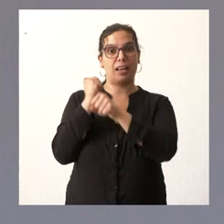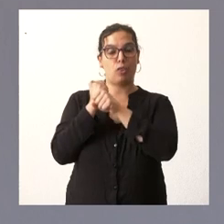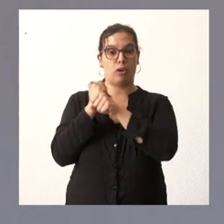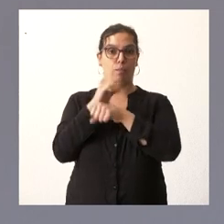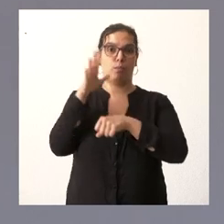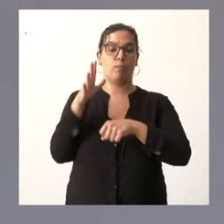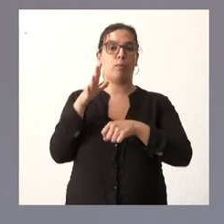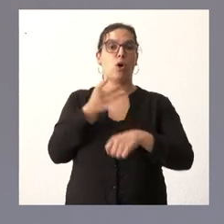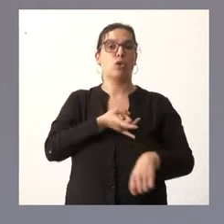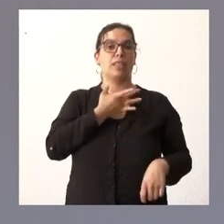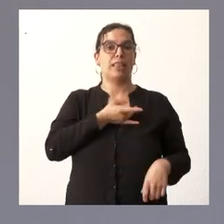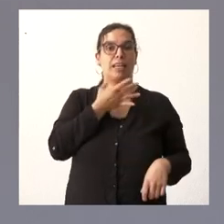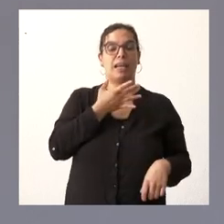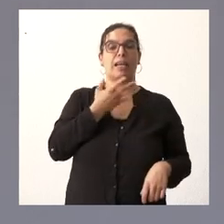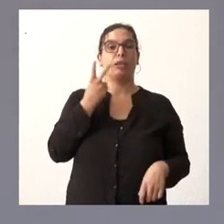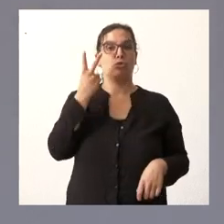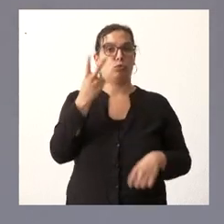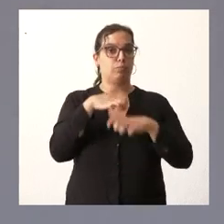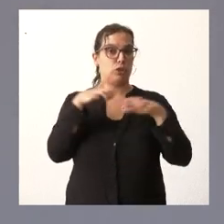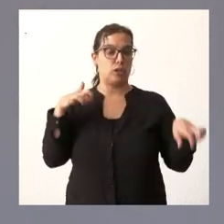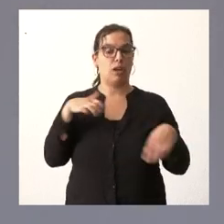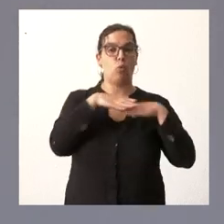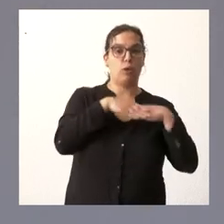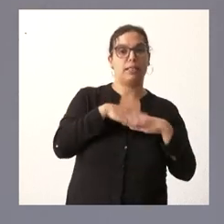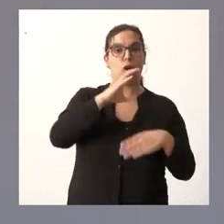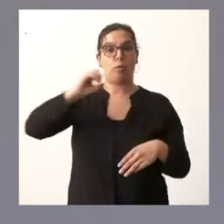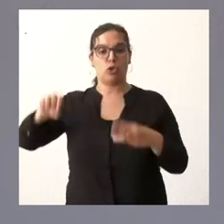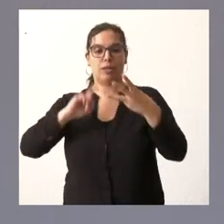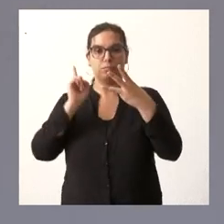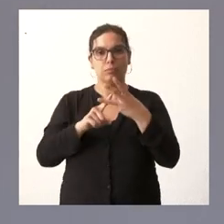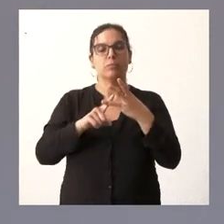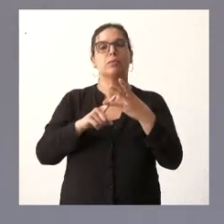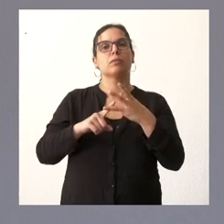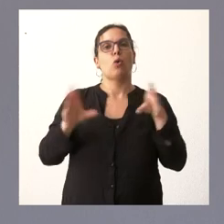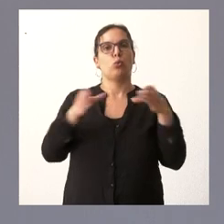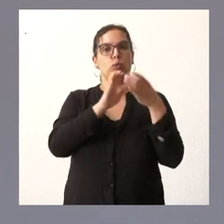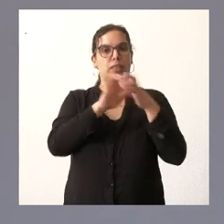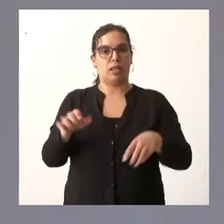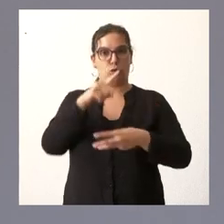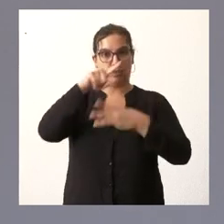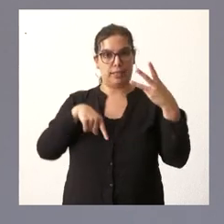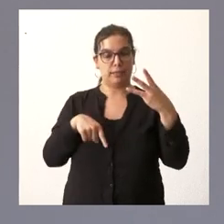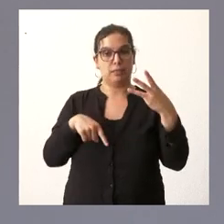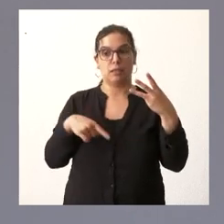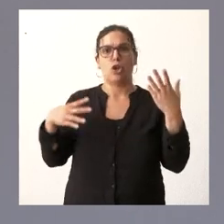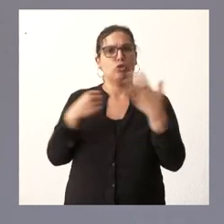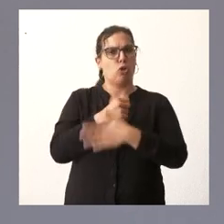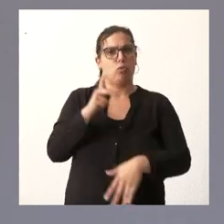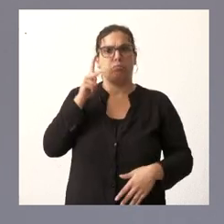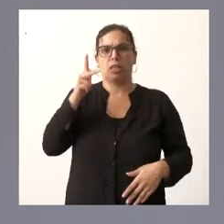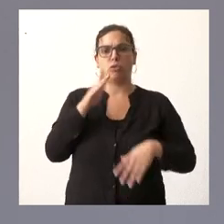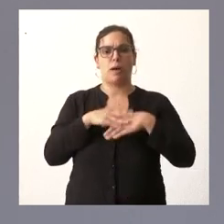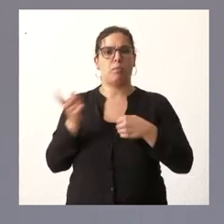las centrales sindicales que le representan UGT y comisiones obreras y la Junta de Castilla y León todos tenemos la legitimidad para estar presentes